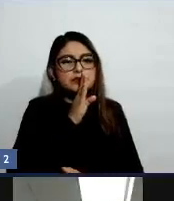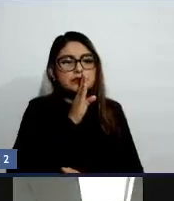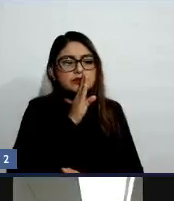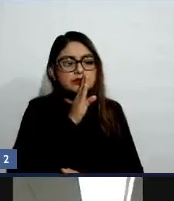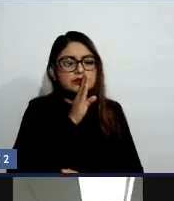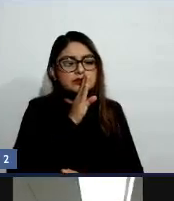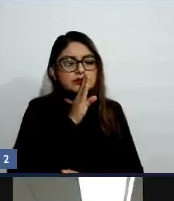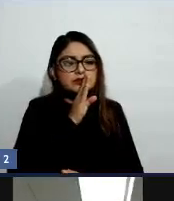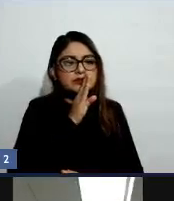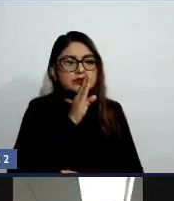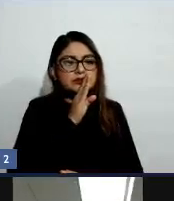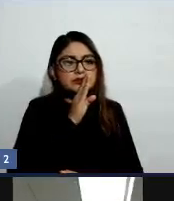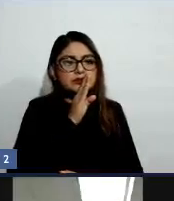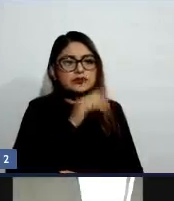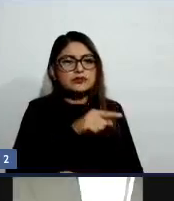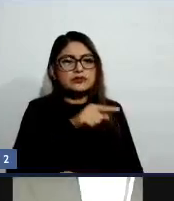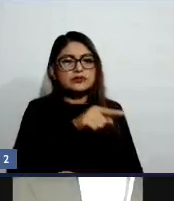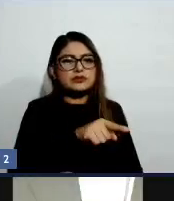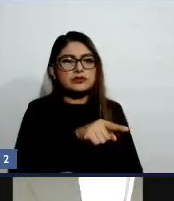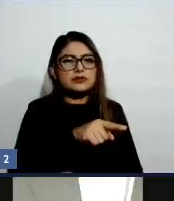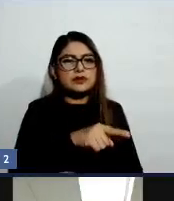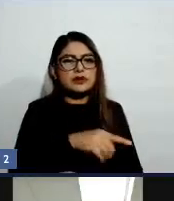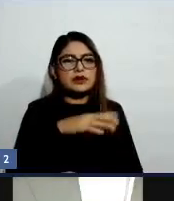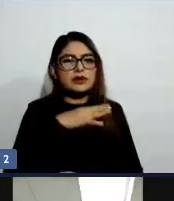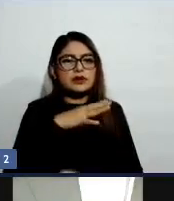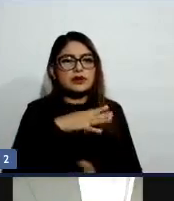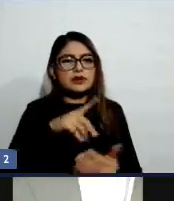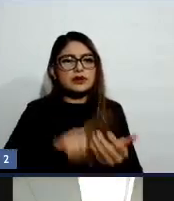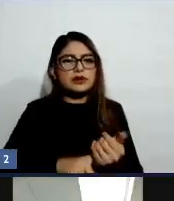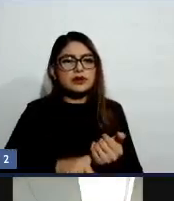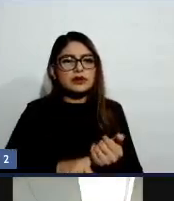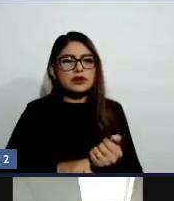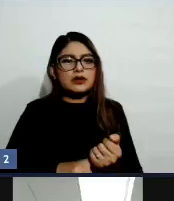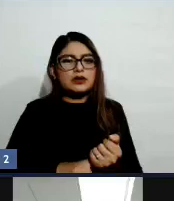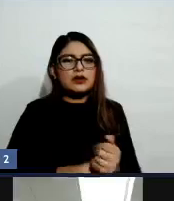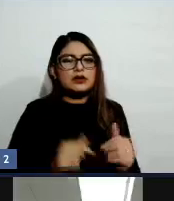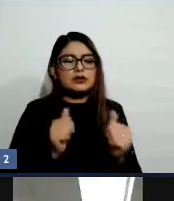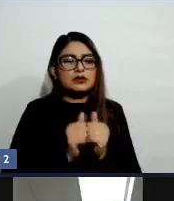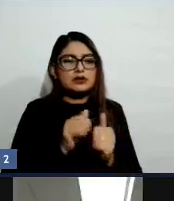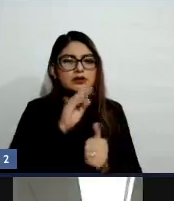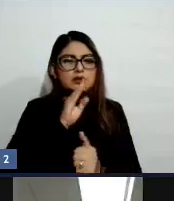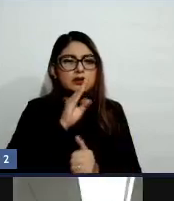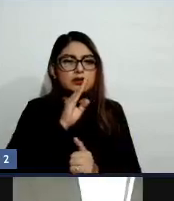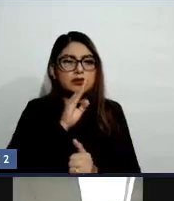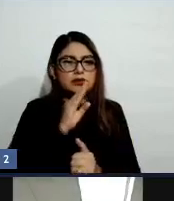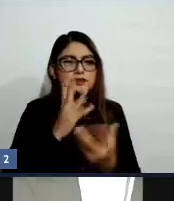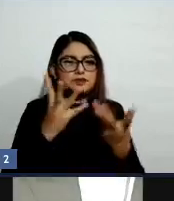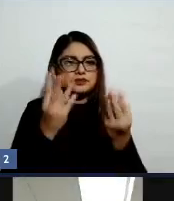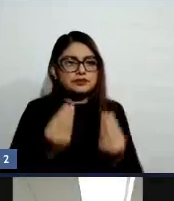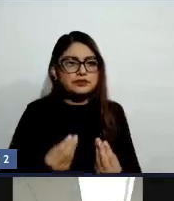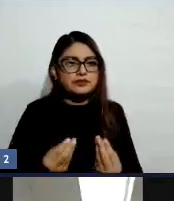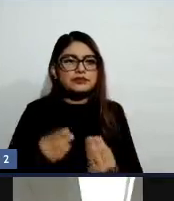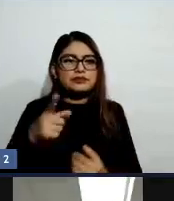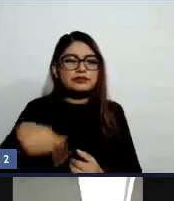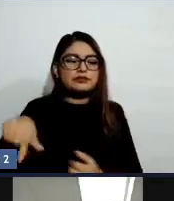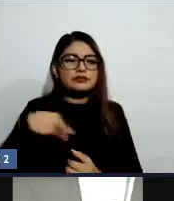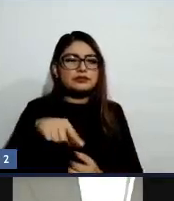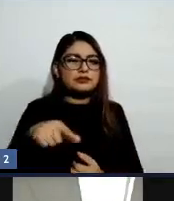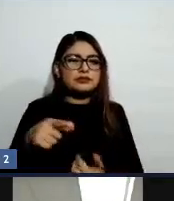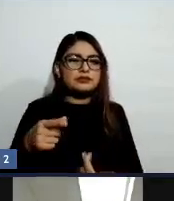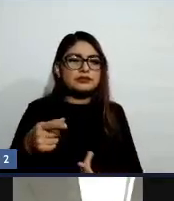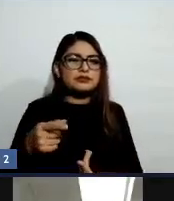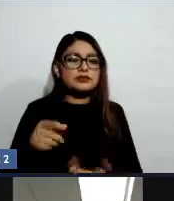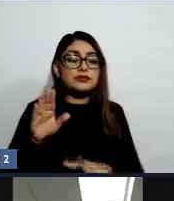Particularmente, mucho está pasando con muchas mamás que ahora, pues, salen a trabajar